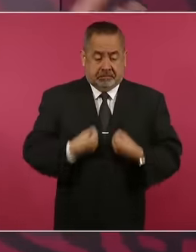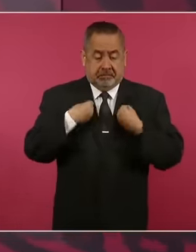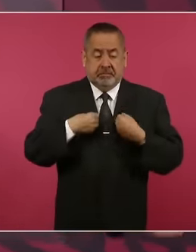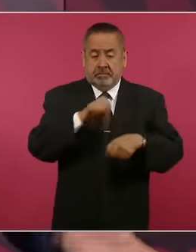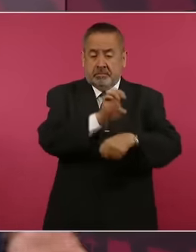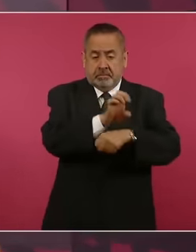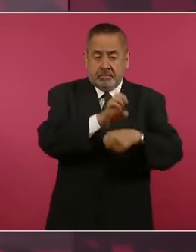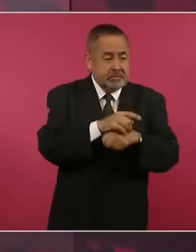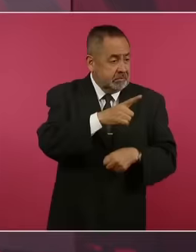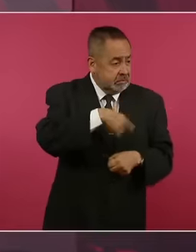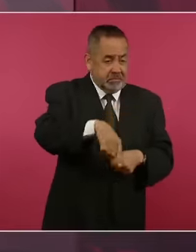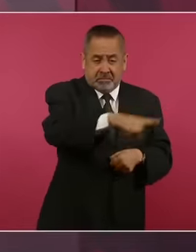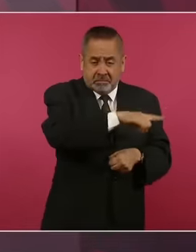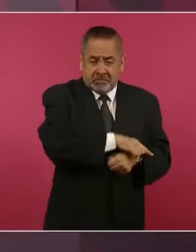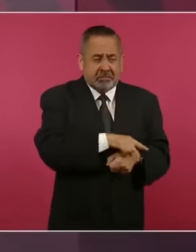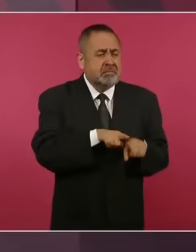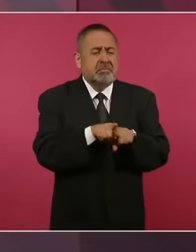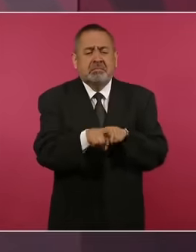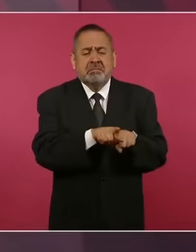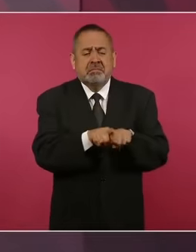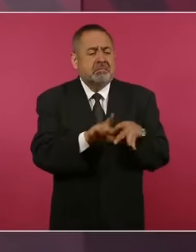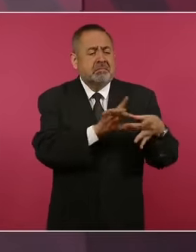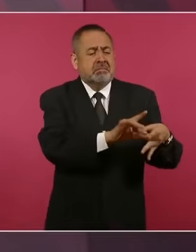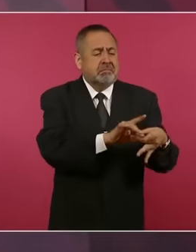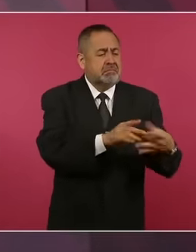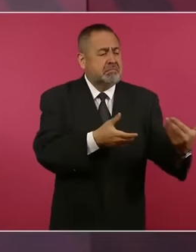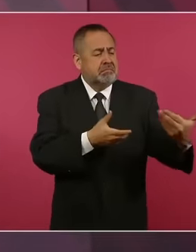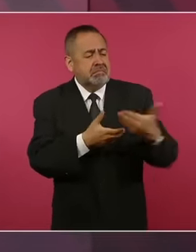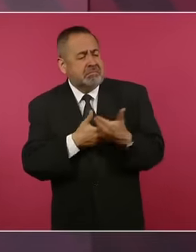México es su casa de ellos.